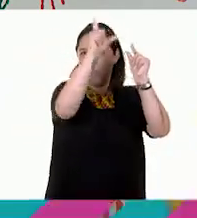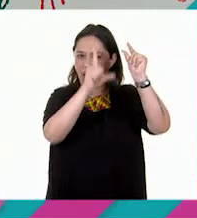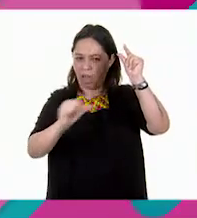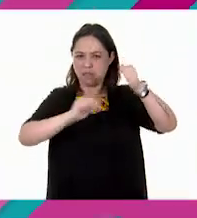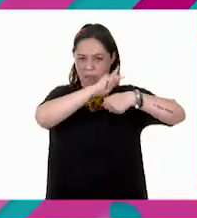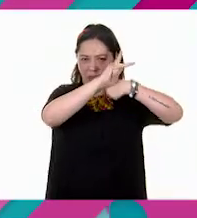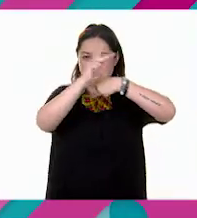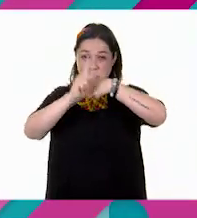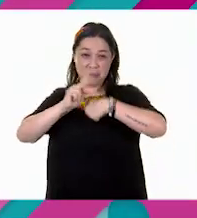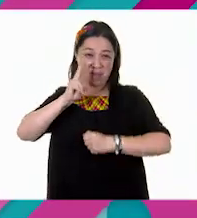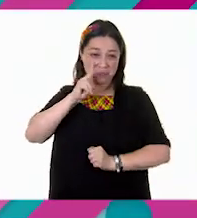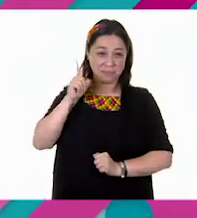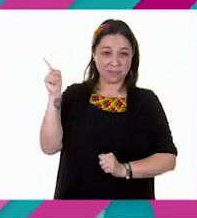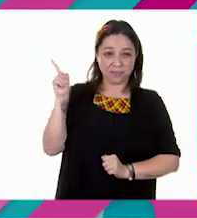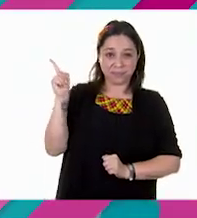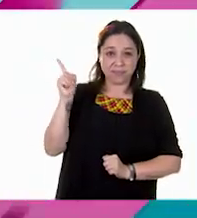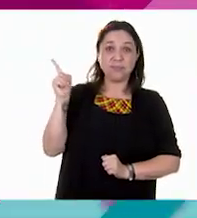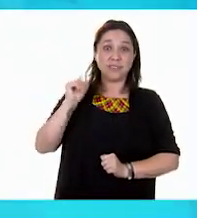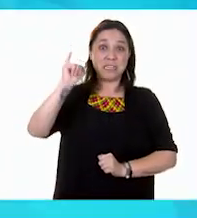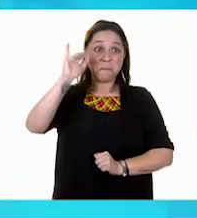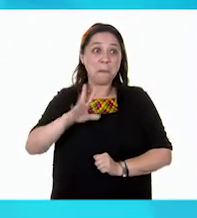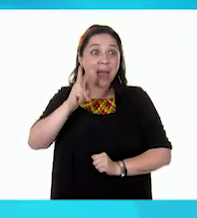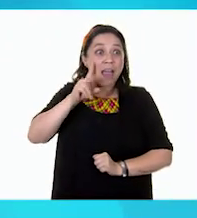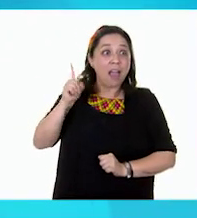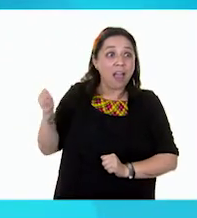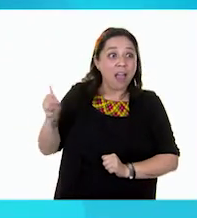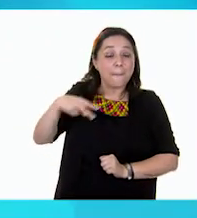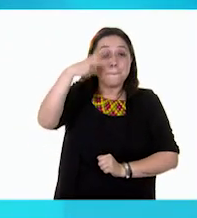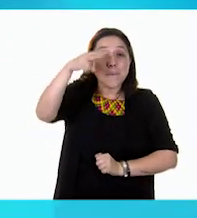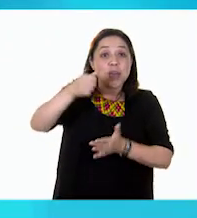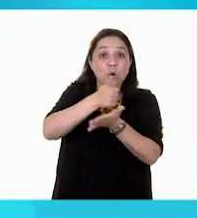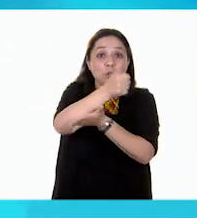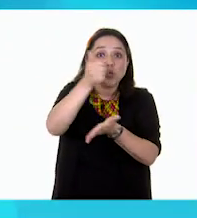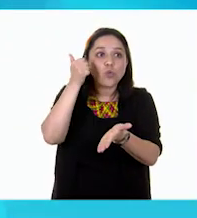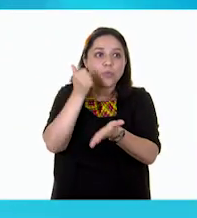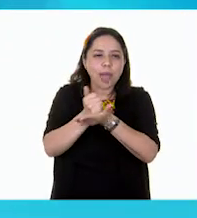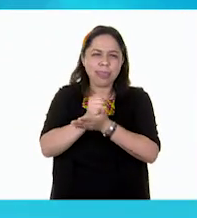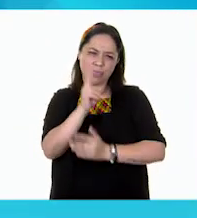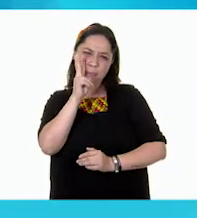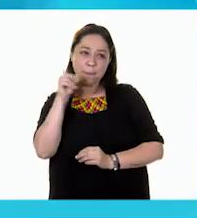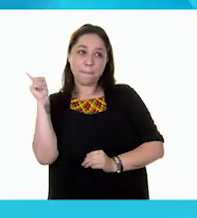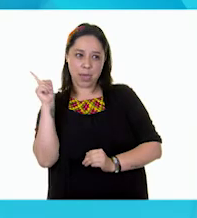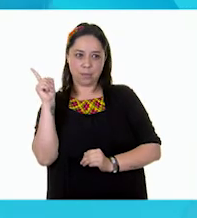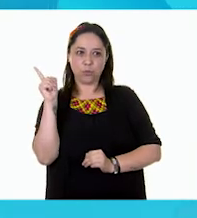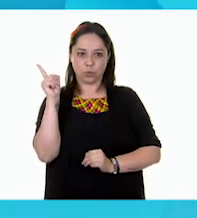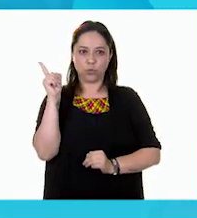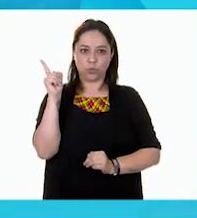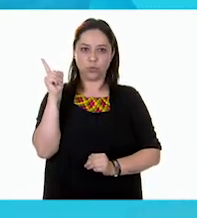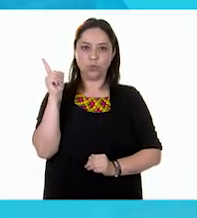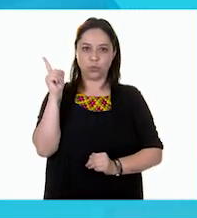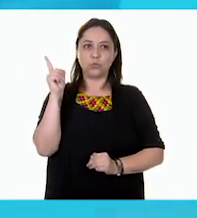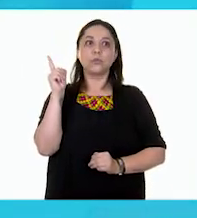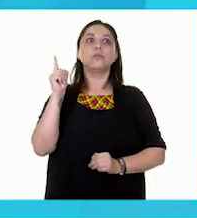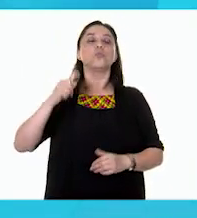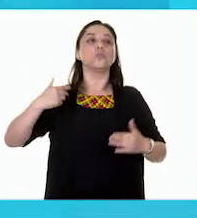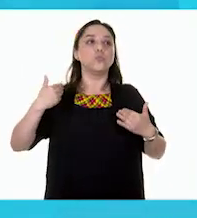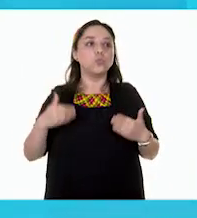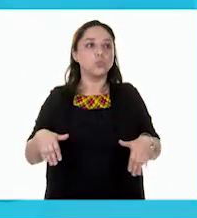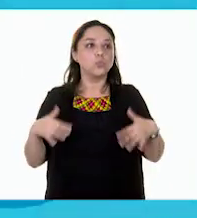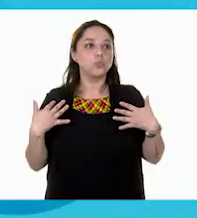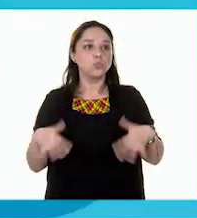Miren estas imágenes de la Ciudad de México. Vamos a analizarlas. Ay, ay, ay, ay, ay,